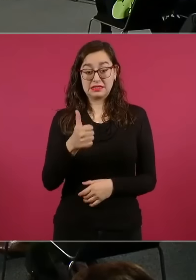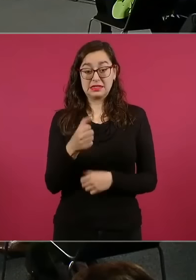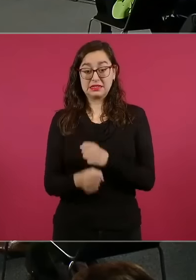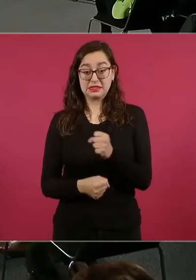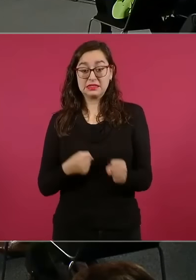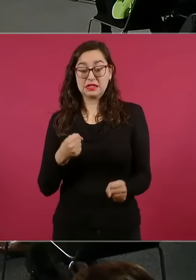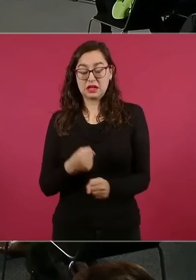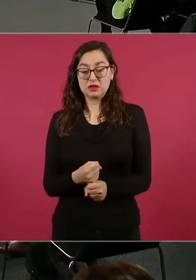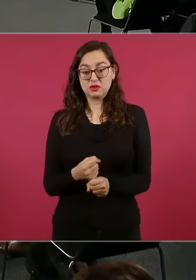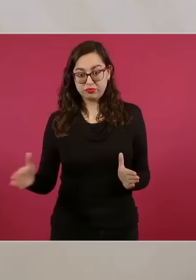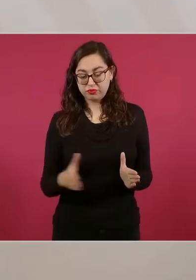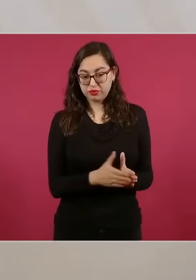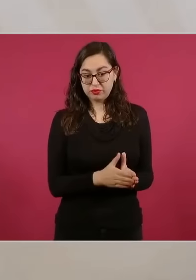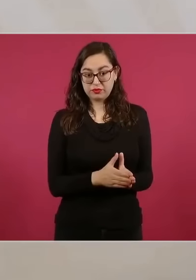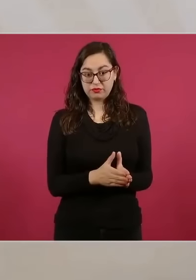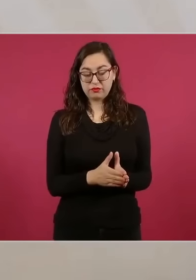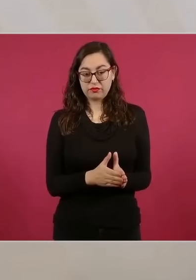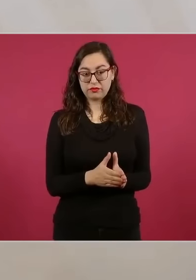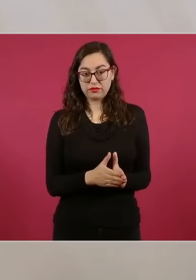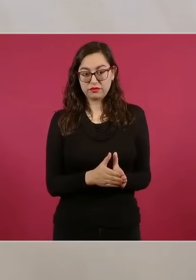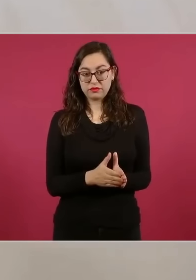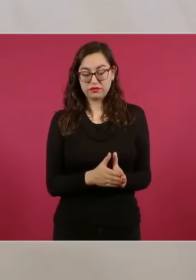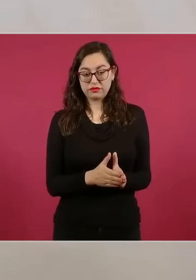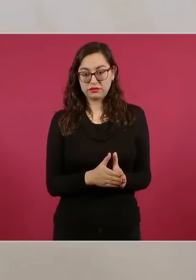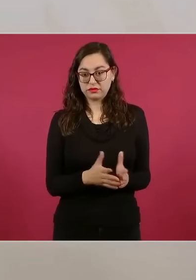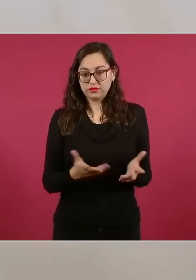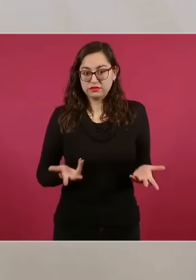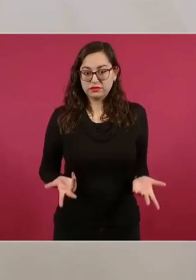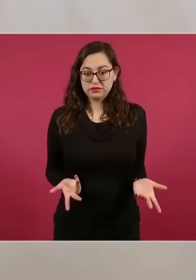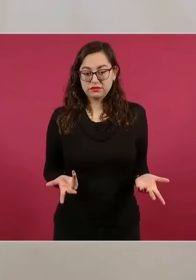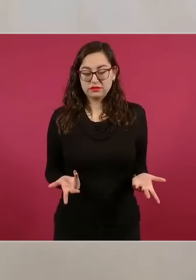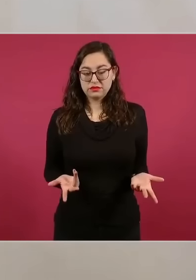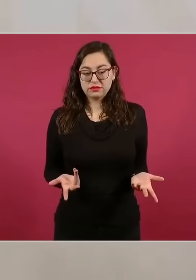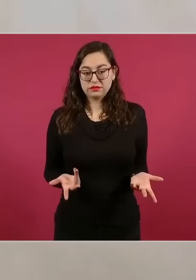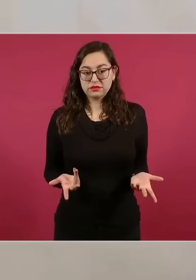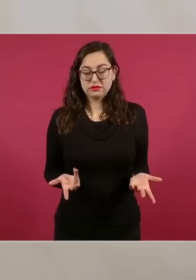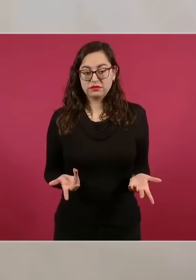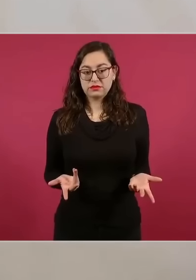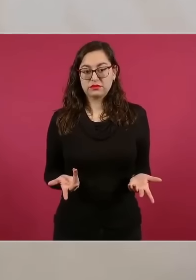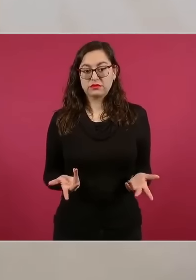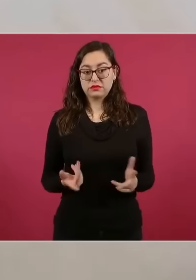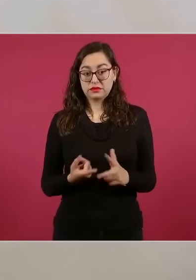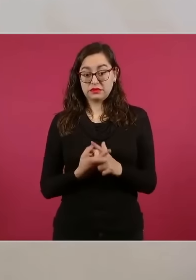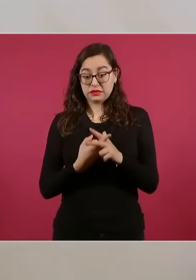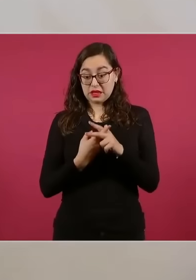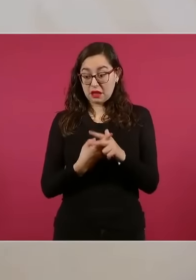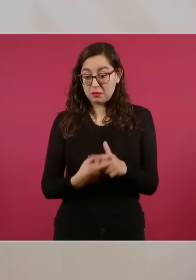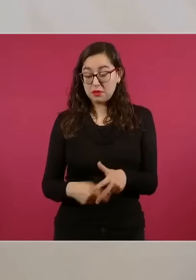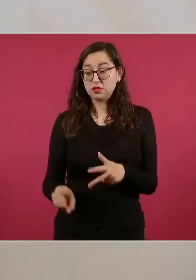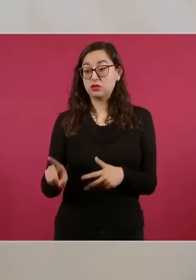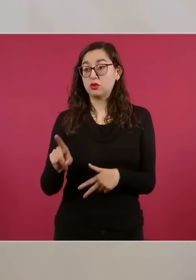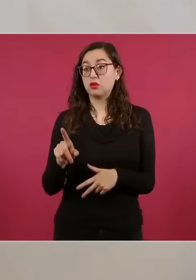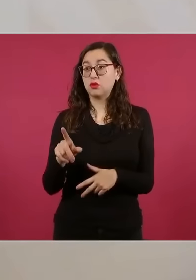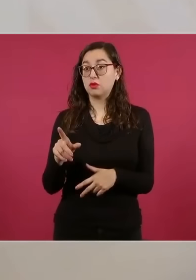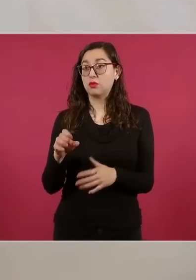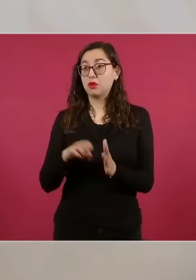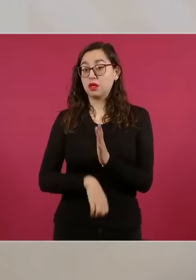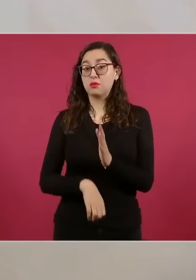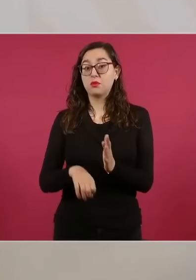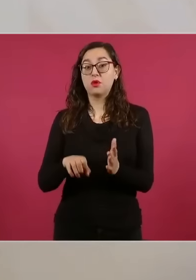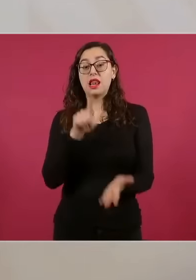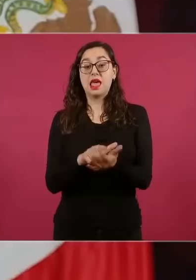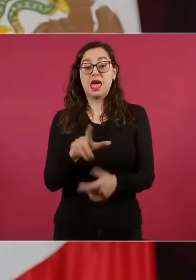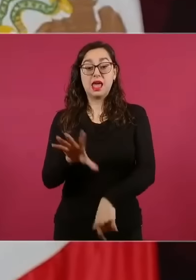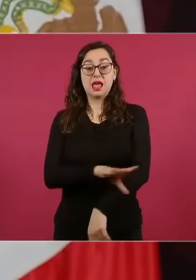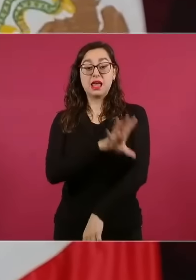yo recuerdo que cuando se llevó a cabo la llamada reforma energética para privatizar el